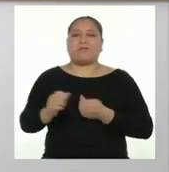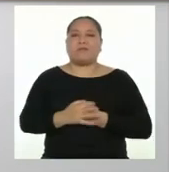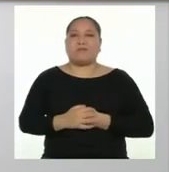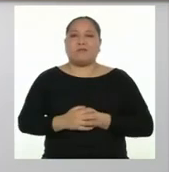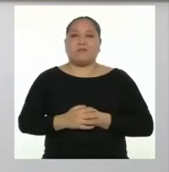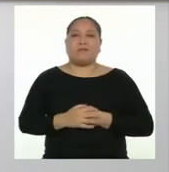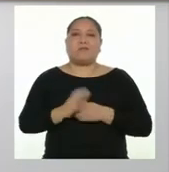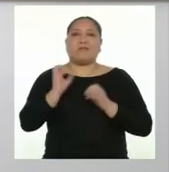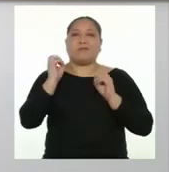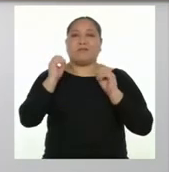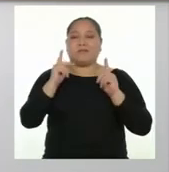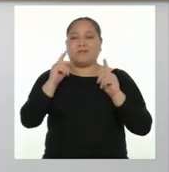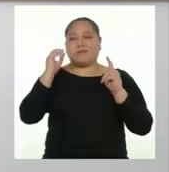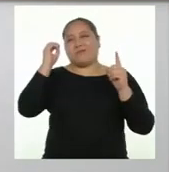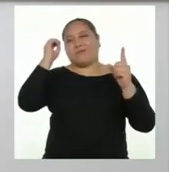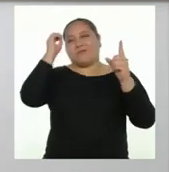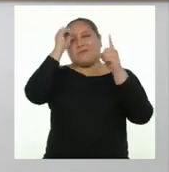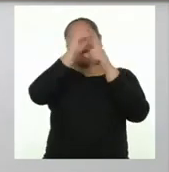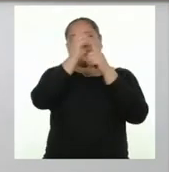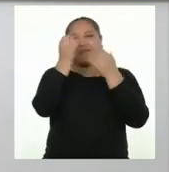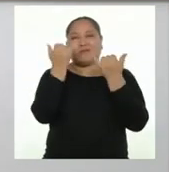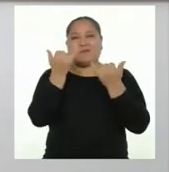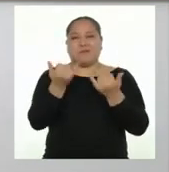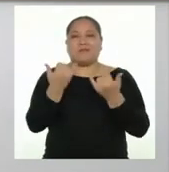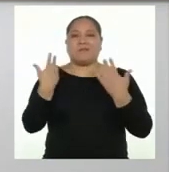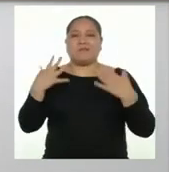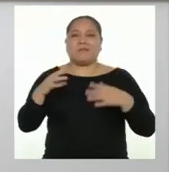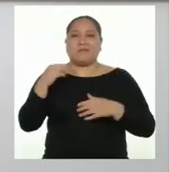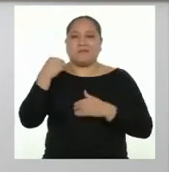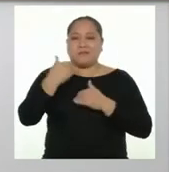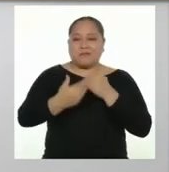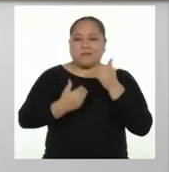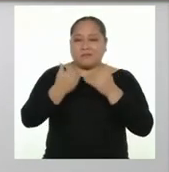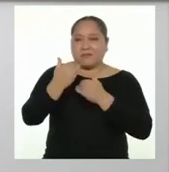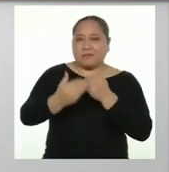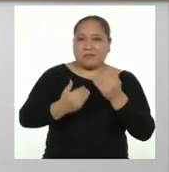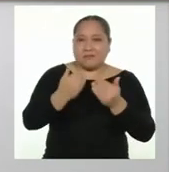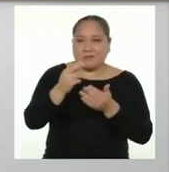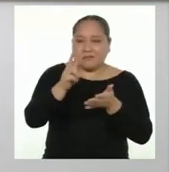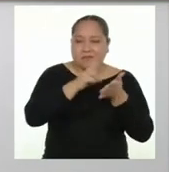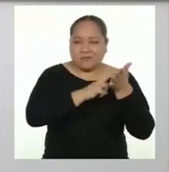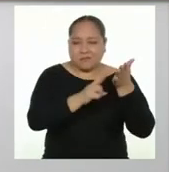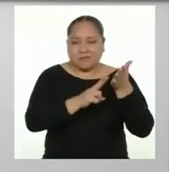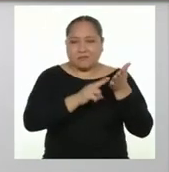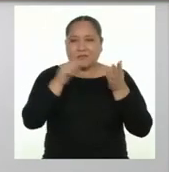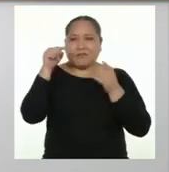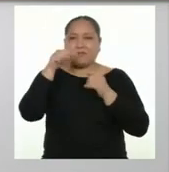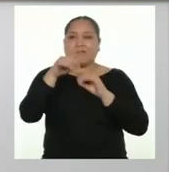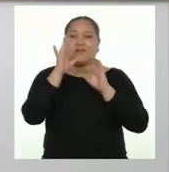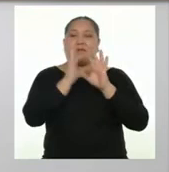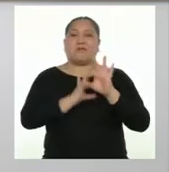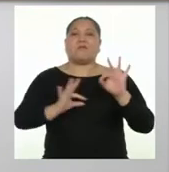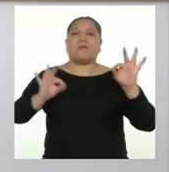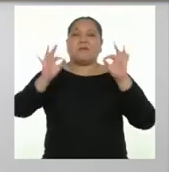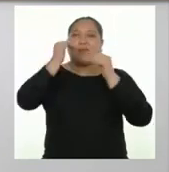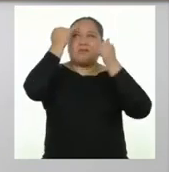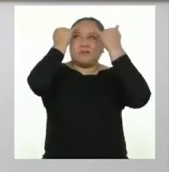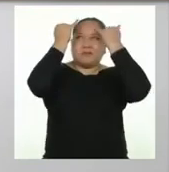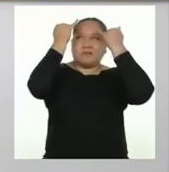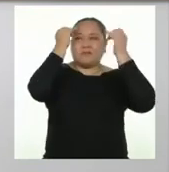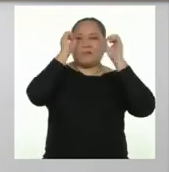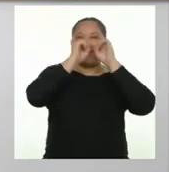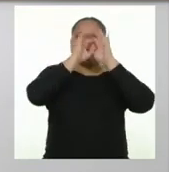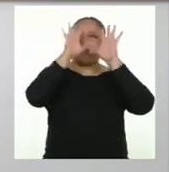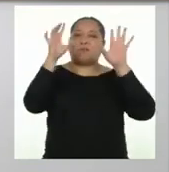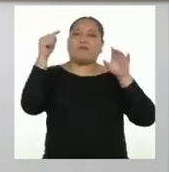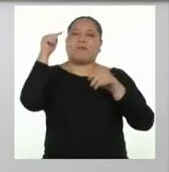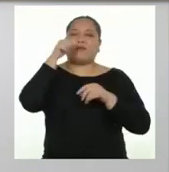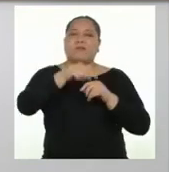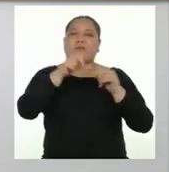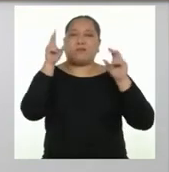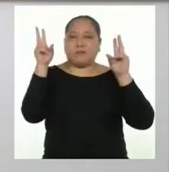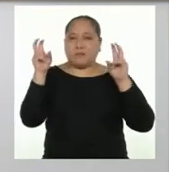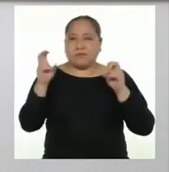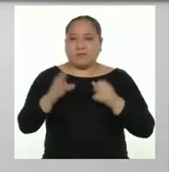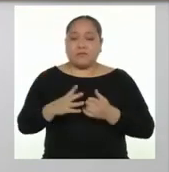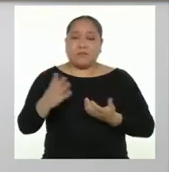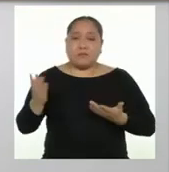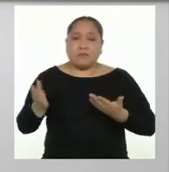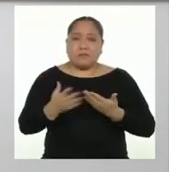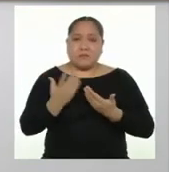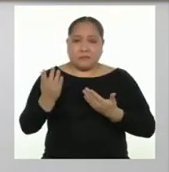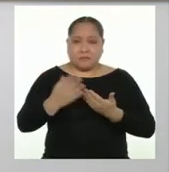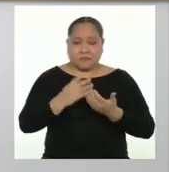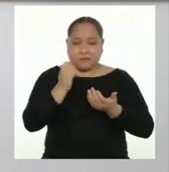y con esto cumplimos el objetivo de hoy. Esta etapa de lectura es muy importante para tener ideas claras sobre nuestro tema